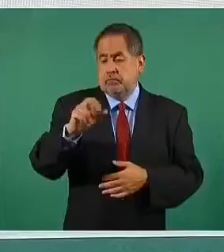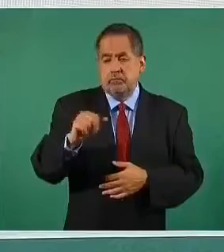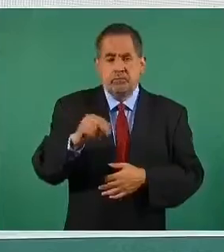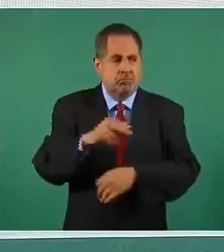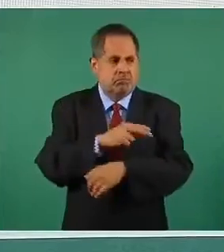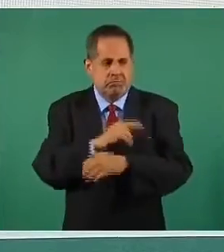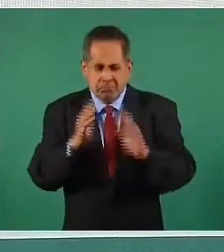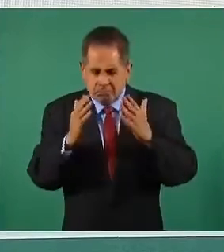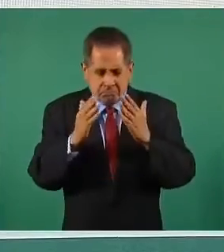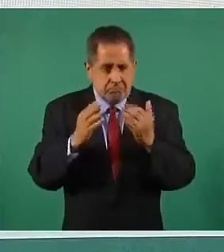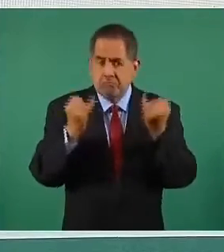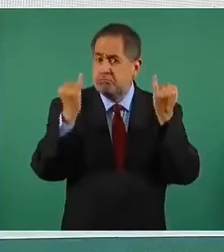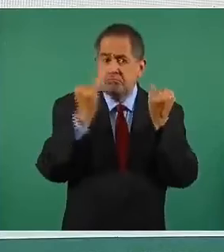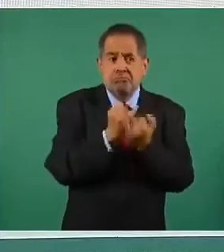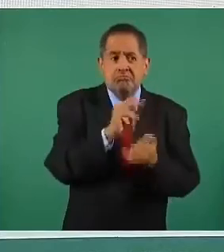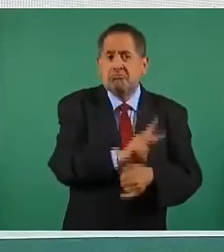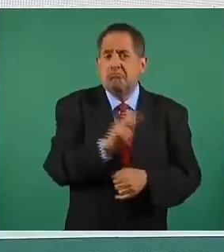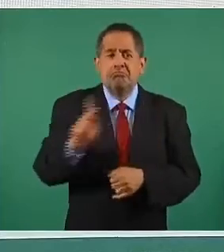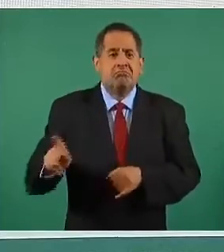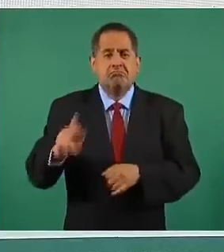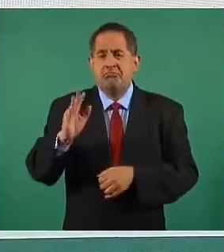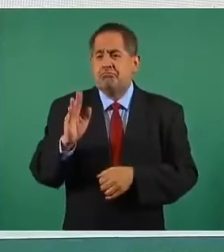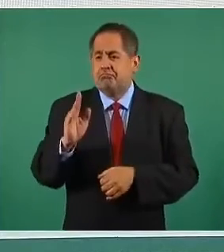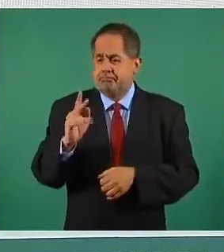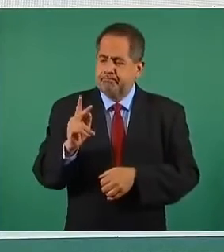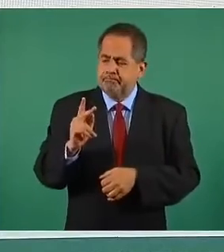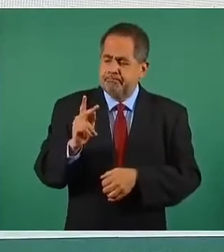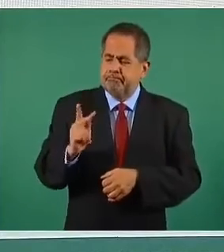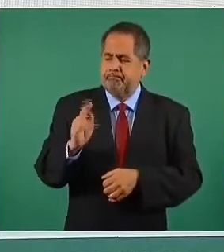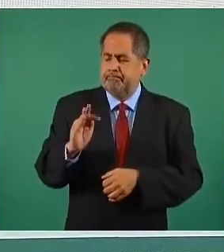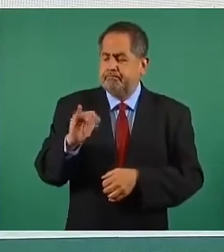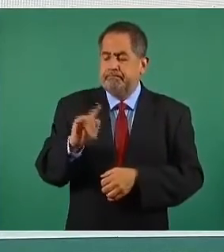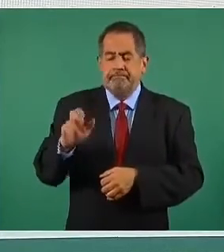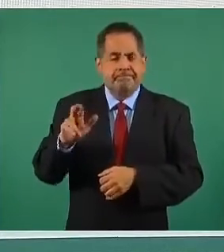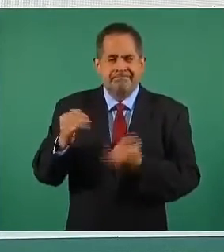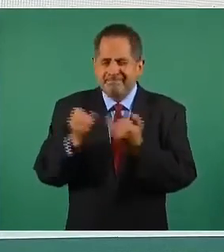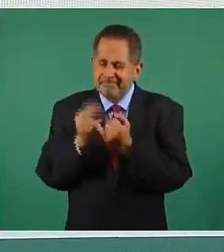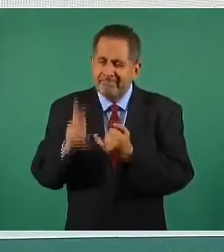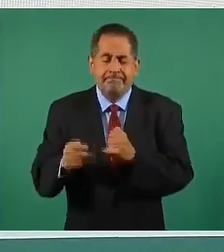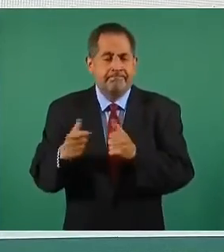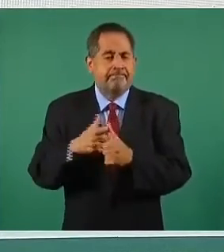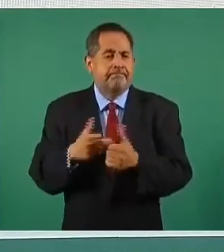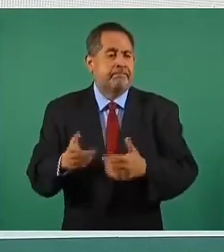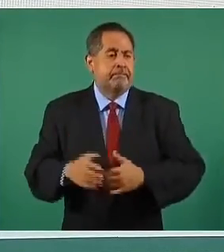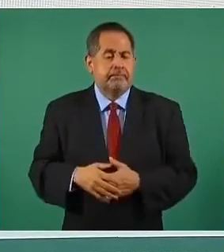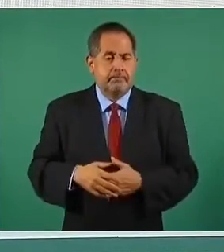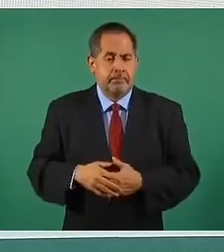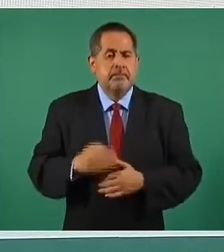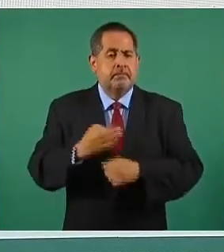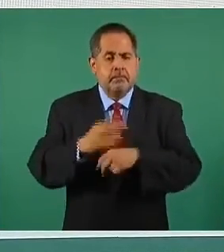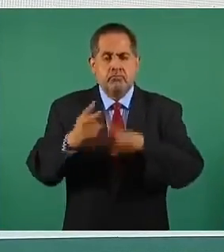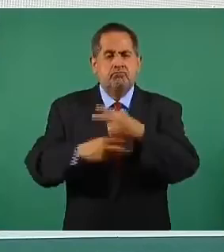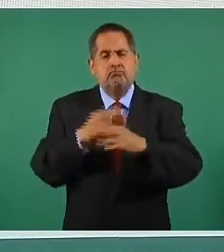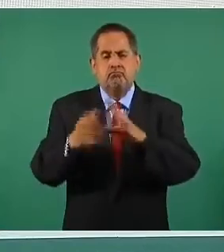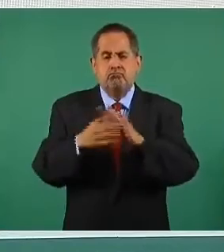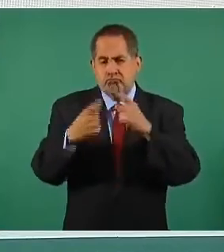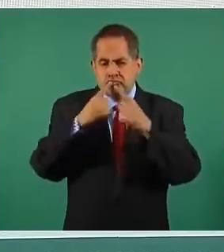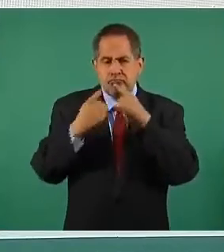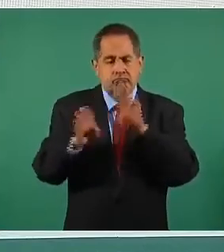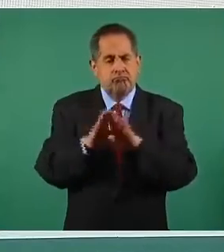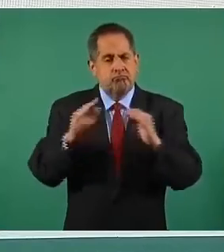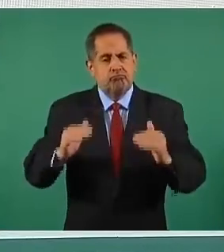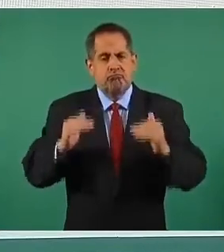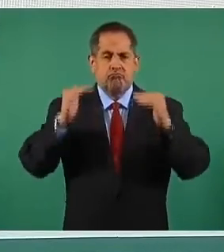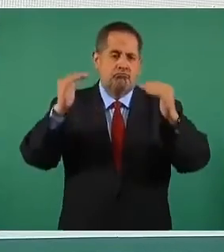en tecnología a la que tiene Pfizer. Bueno, entonces vamos a continuar hoy el diálogo de alto